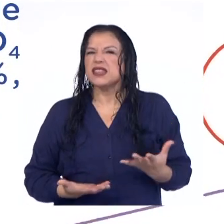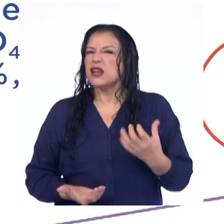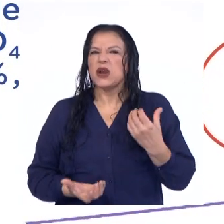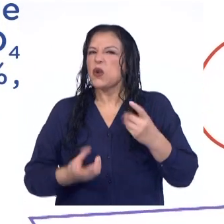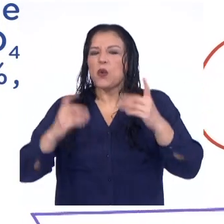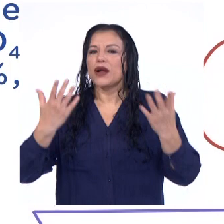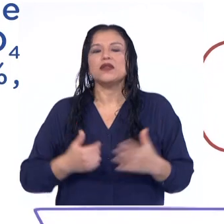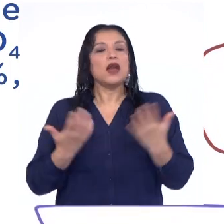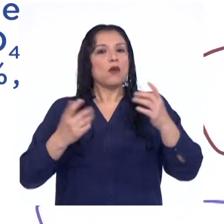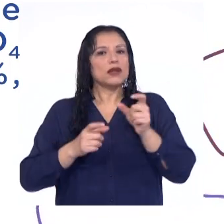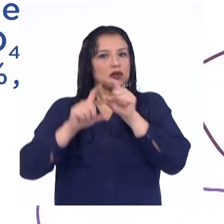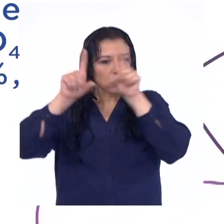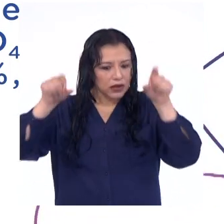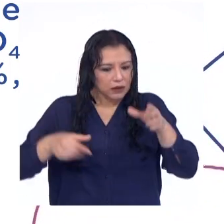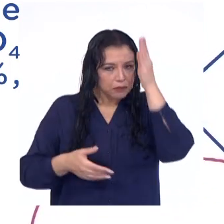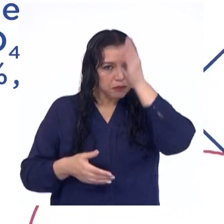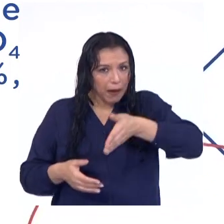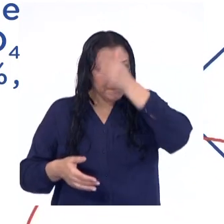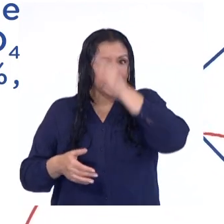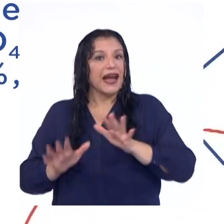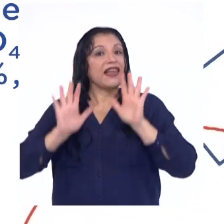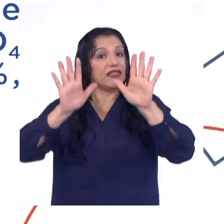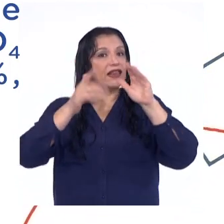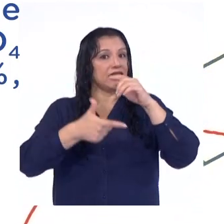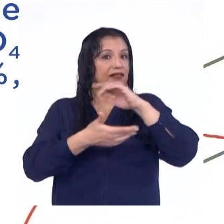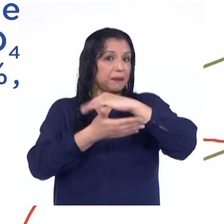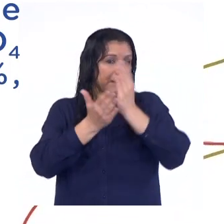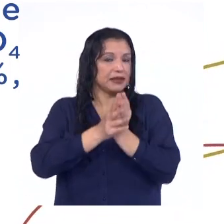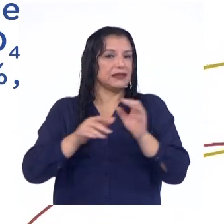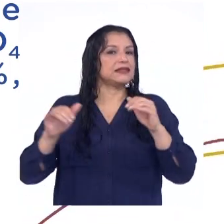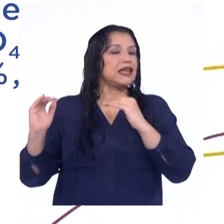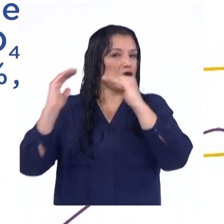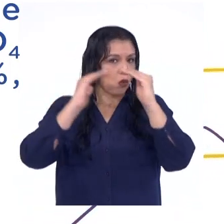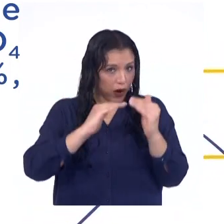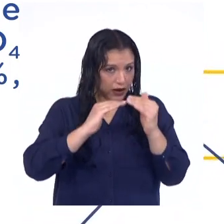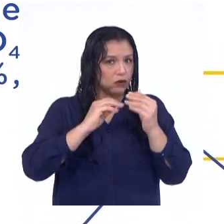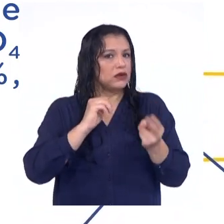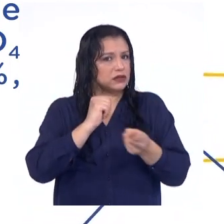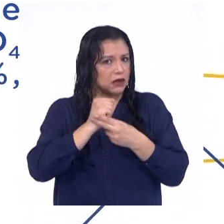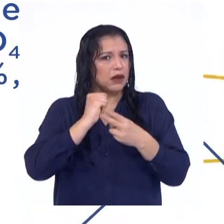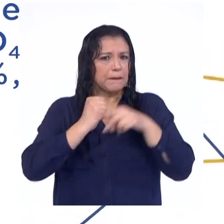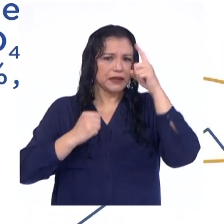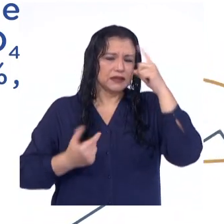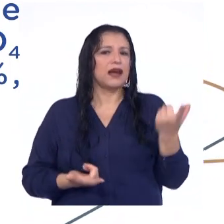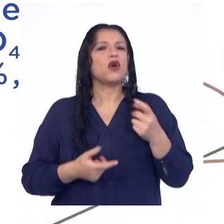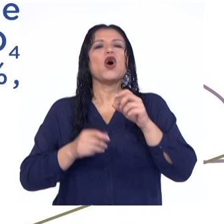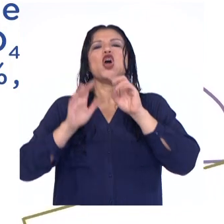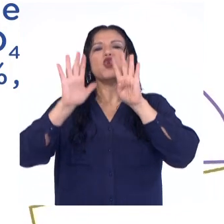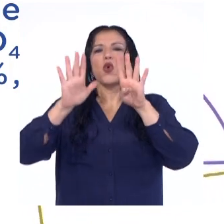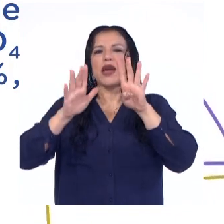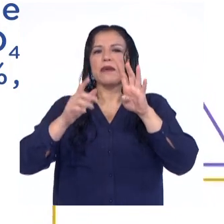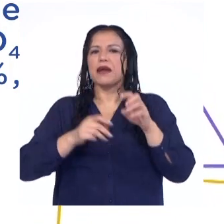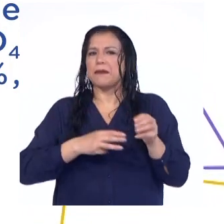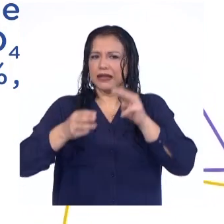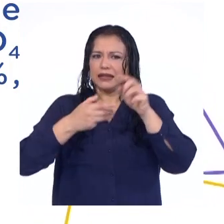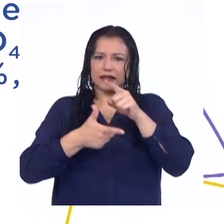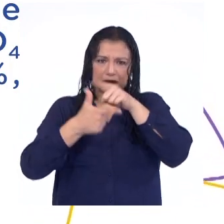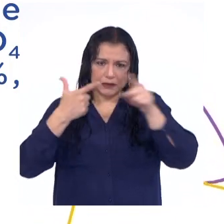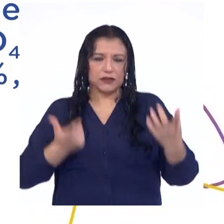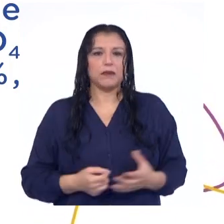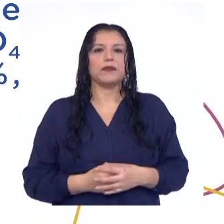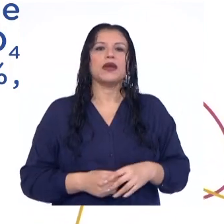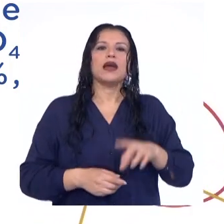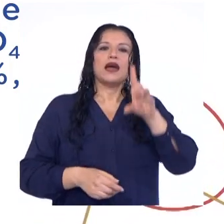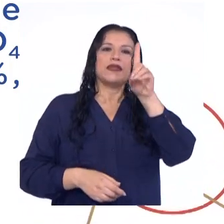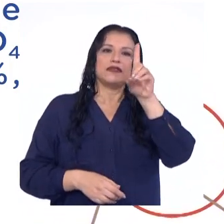a una distribución la he dividido en 10 partes iguales, por lo que con seguridad he considerado 9 criterios de división, a las que denominaré